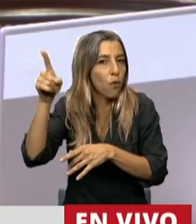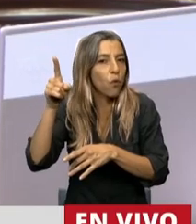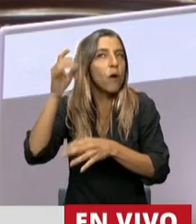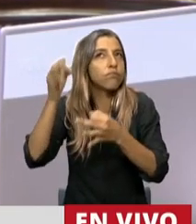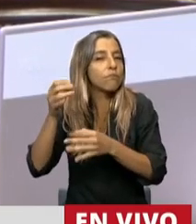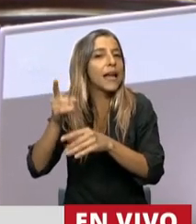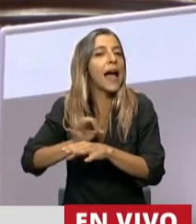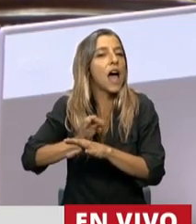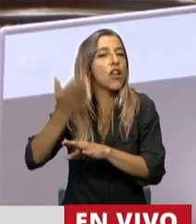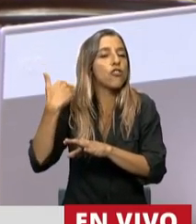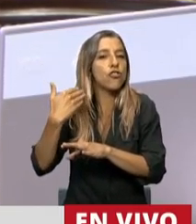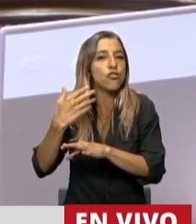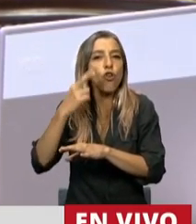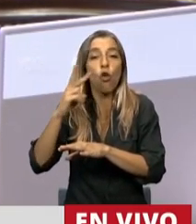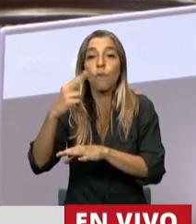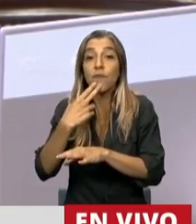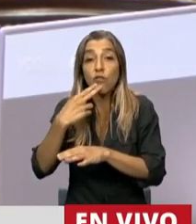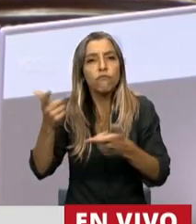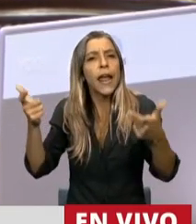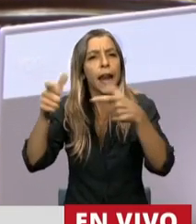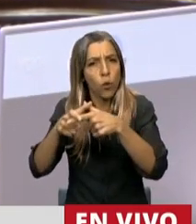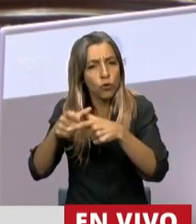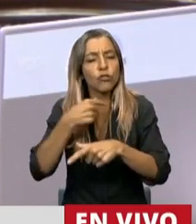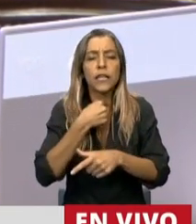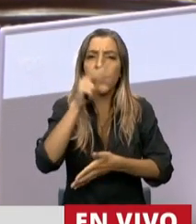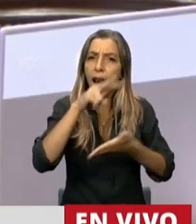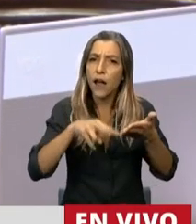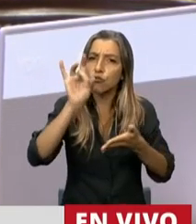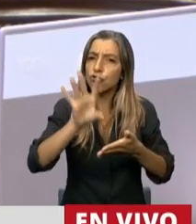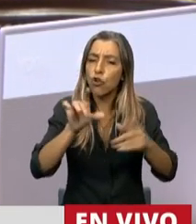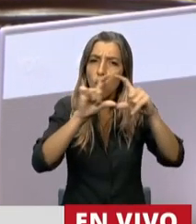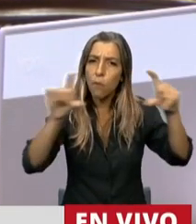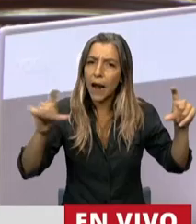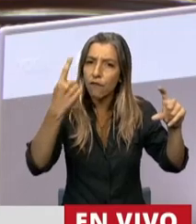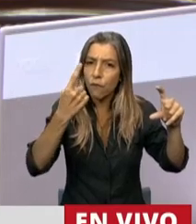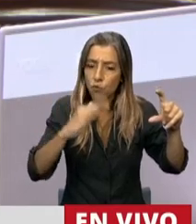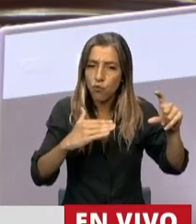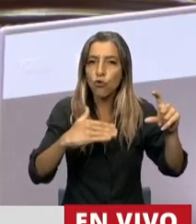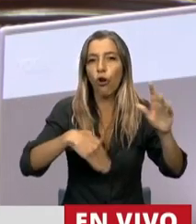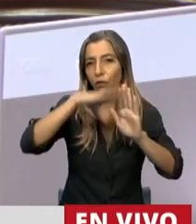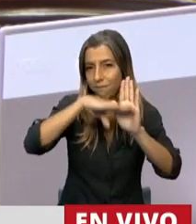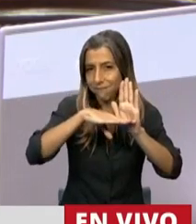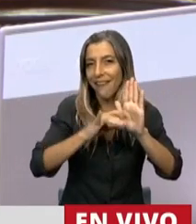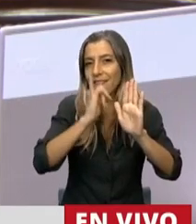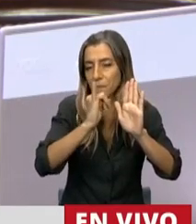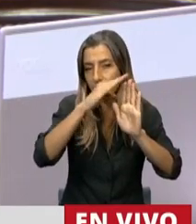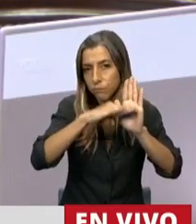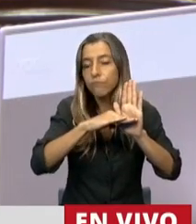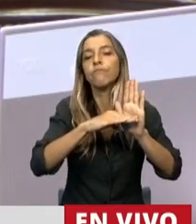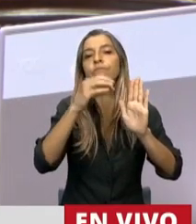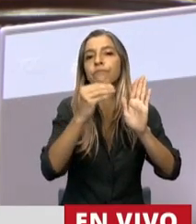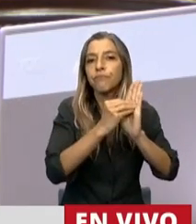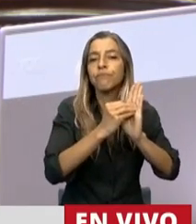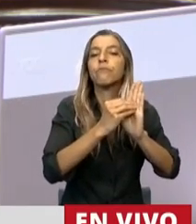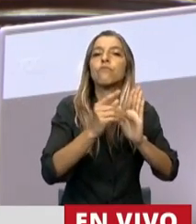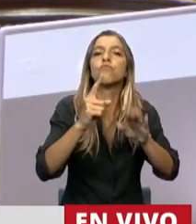quisiera permitirme leer solamente el primer párrafo del preámbulo y el motivo de lo que se